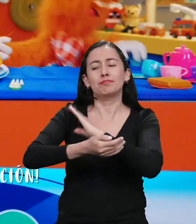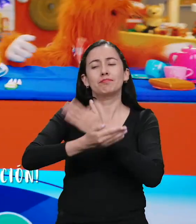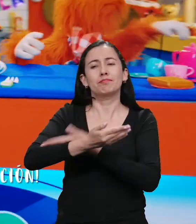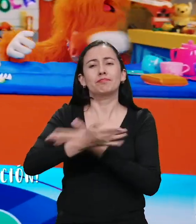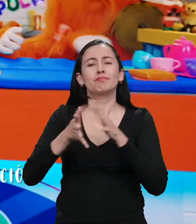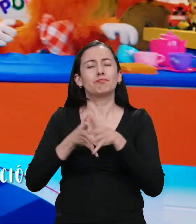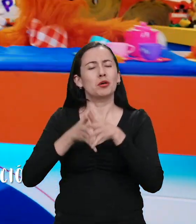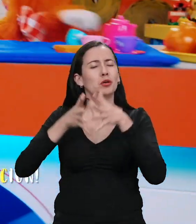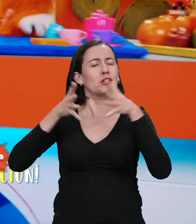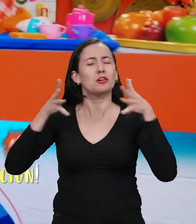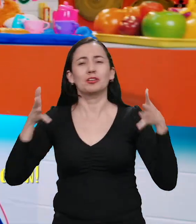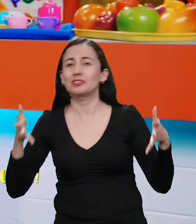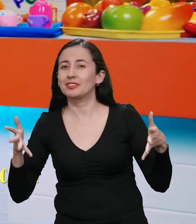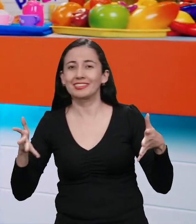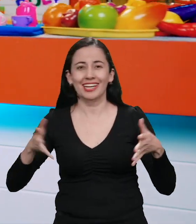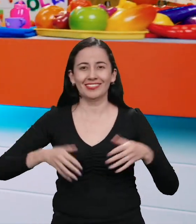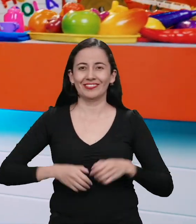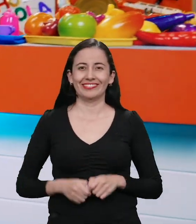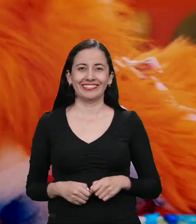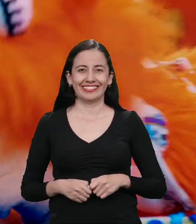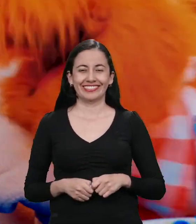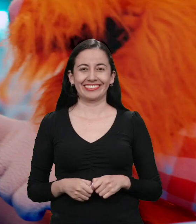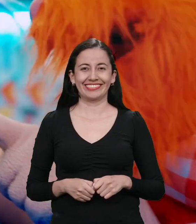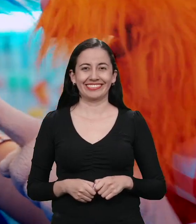hay mucha nutrición.